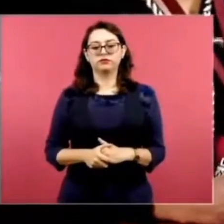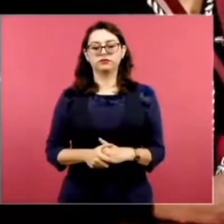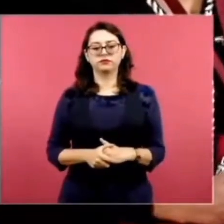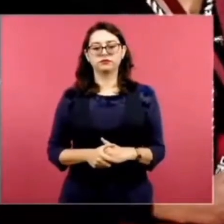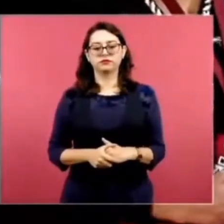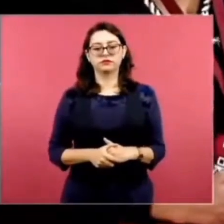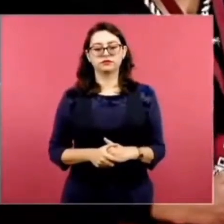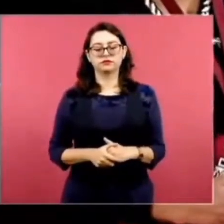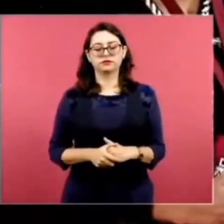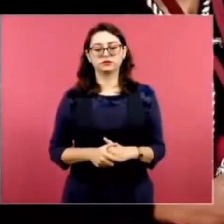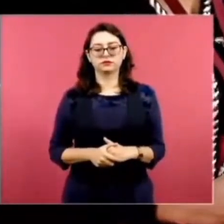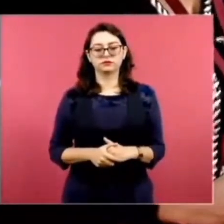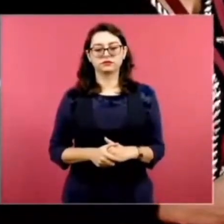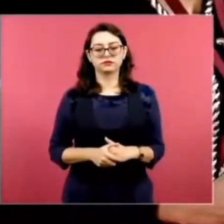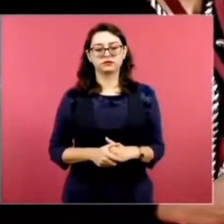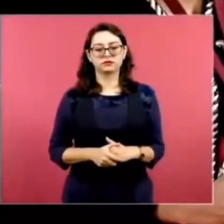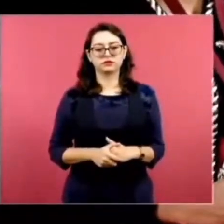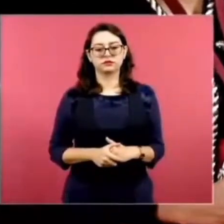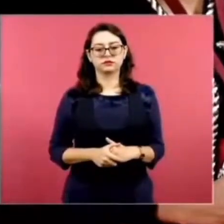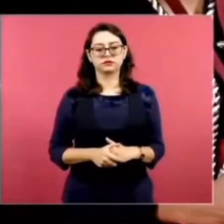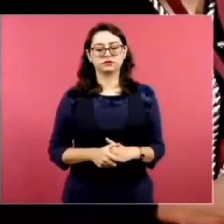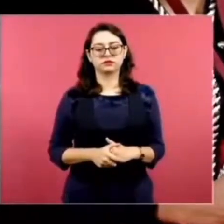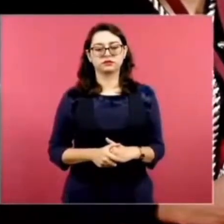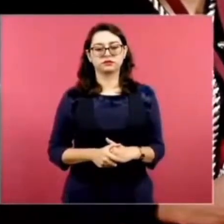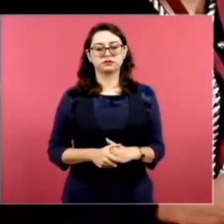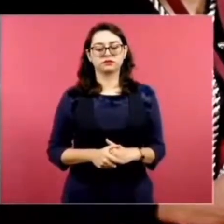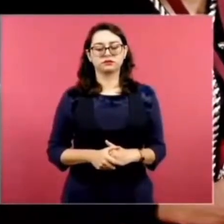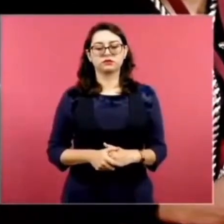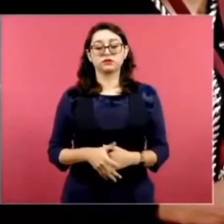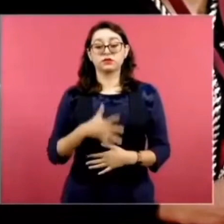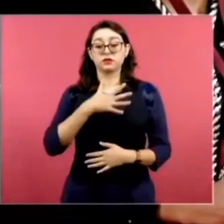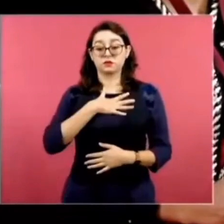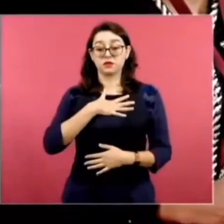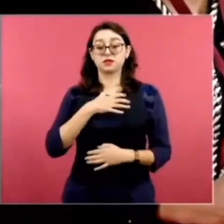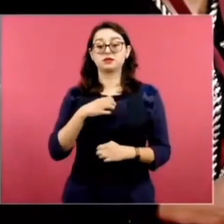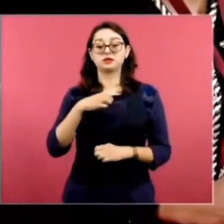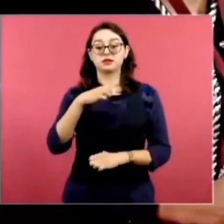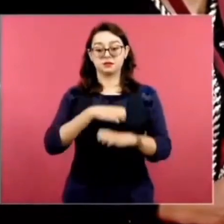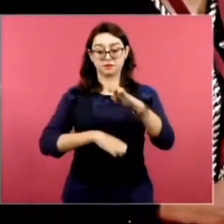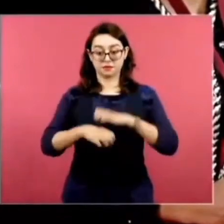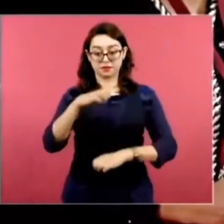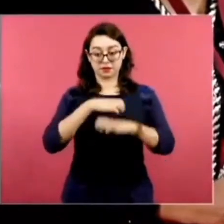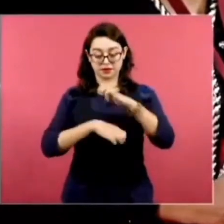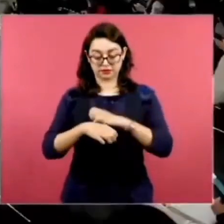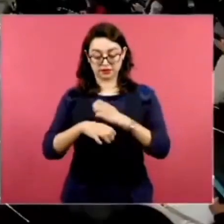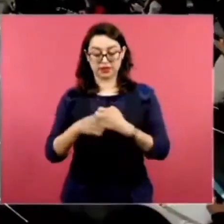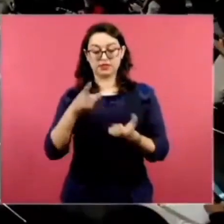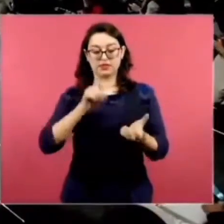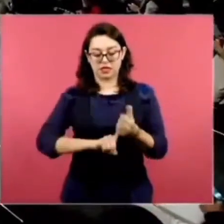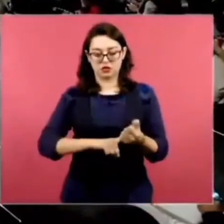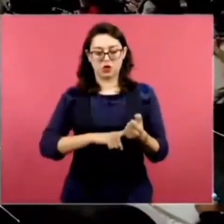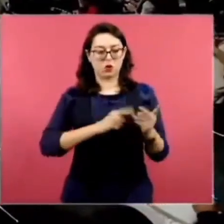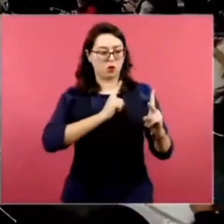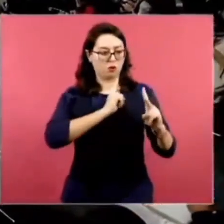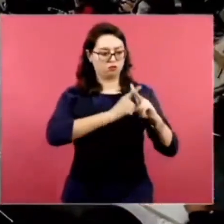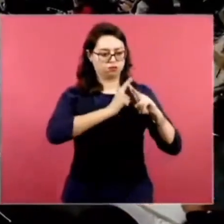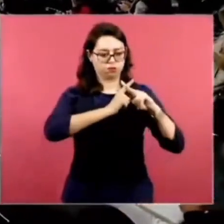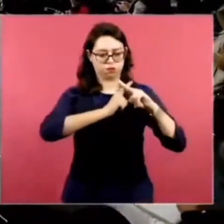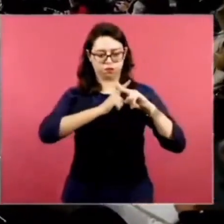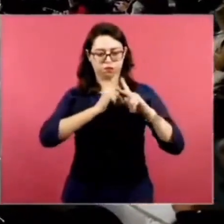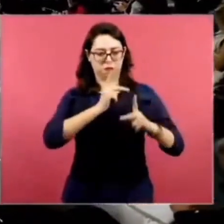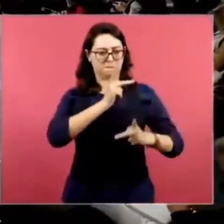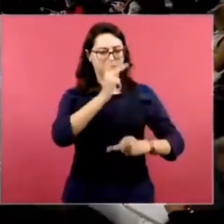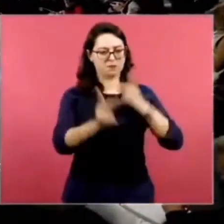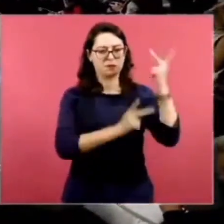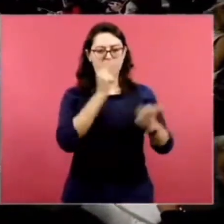información, señor presidente, la empresa que represento tiene una encuestadora Impulsos reconocida por sus